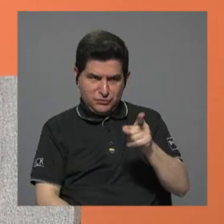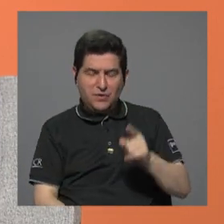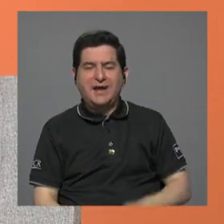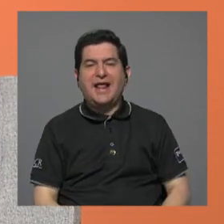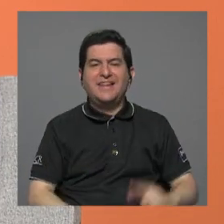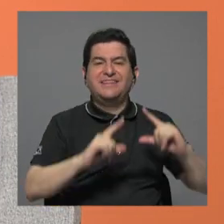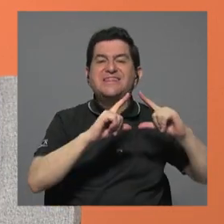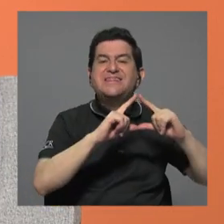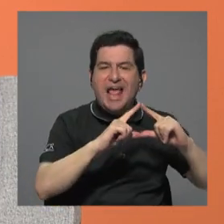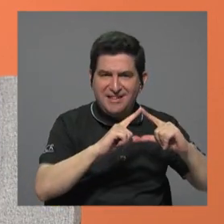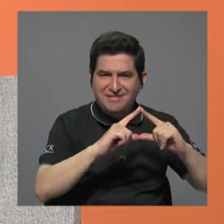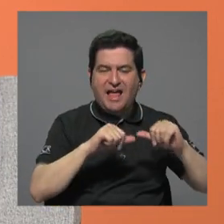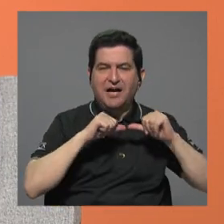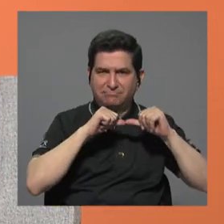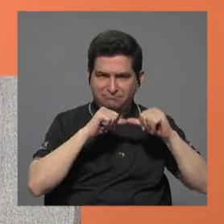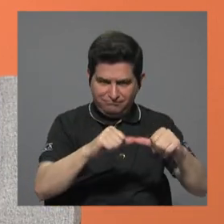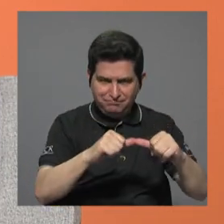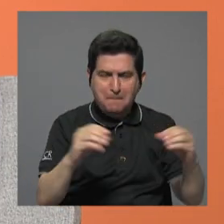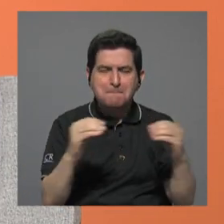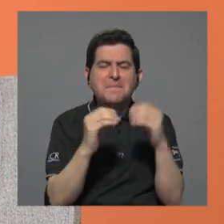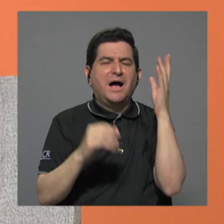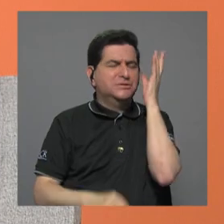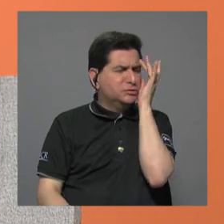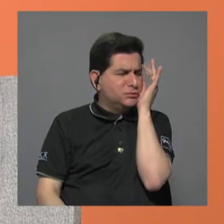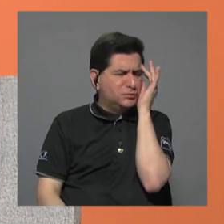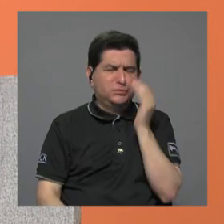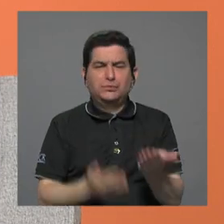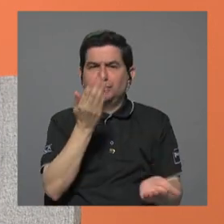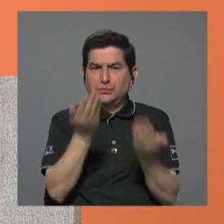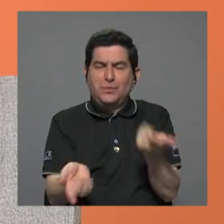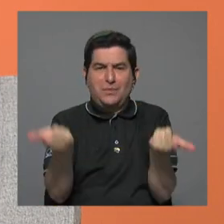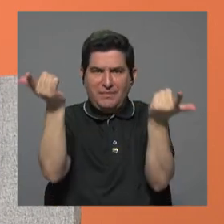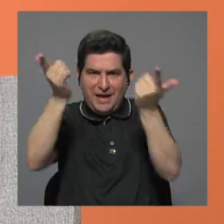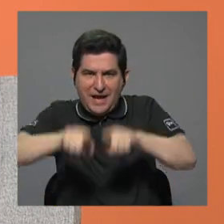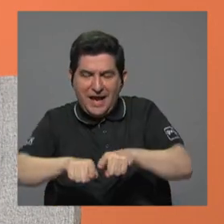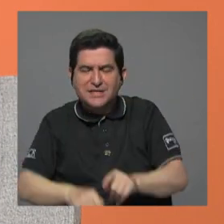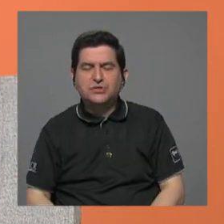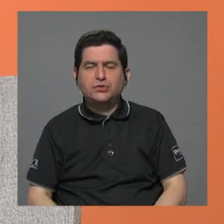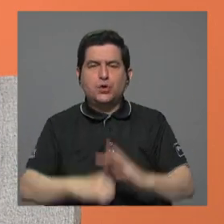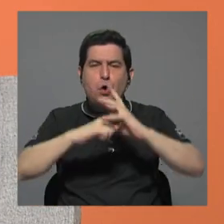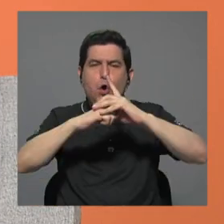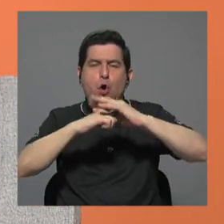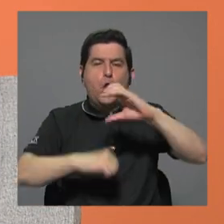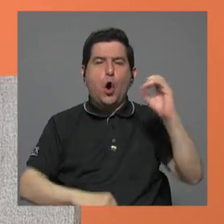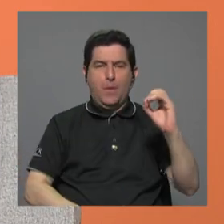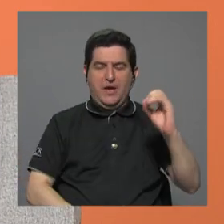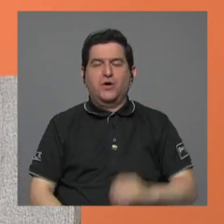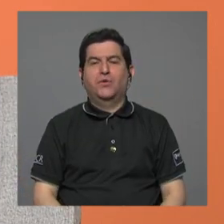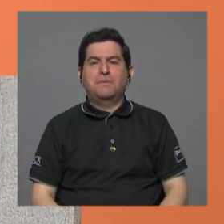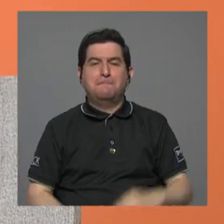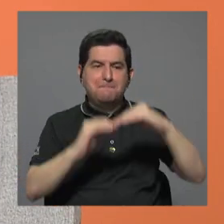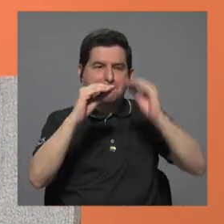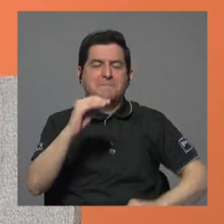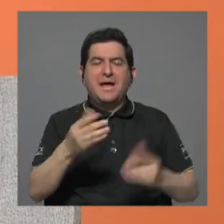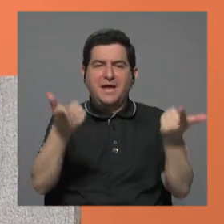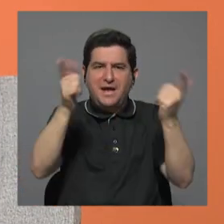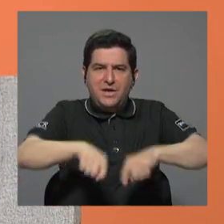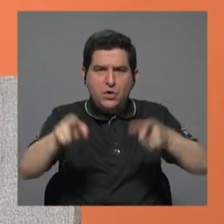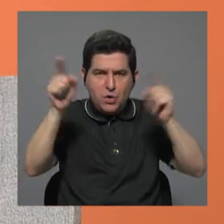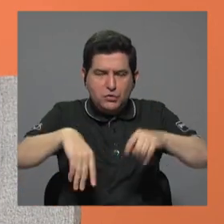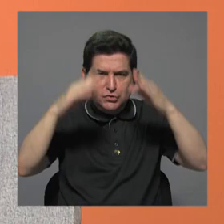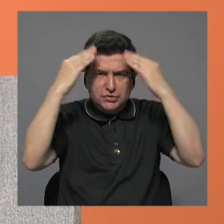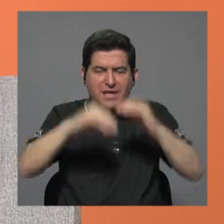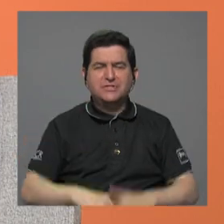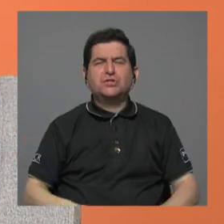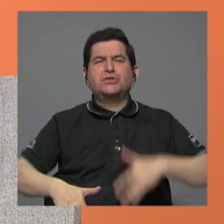Delta sigue siendo de mayor preocupación que en el caso de Ómicron. Todavía hay pocos casos reportados, algunos